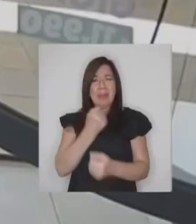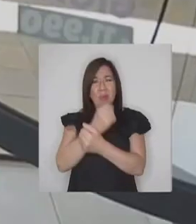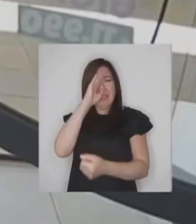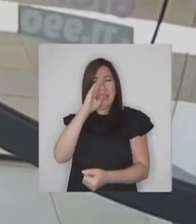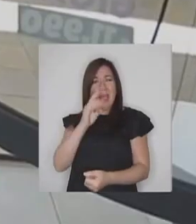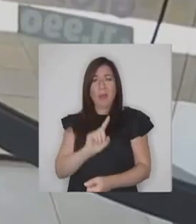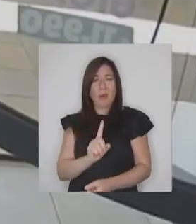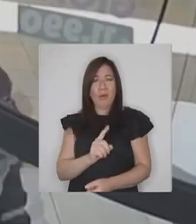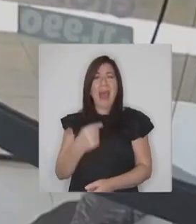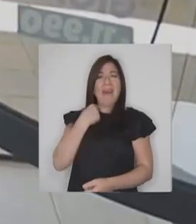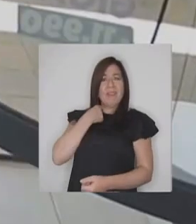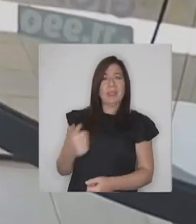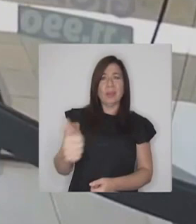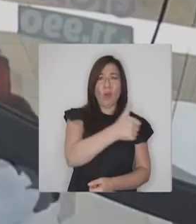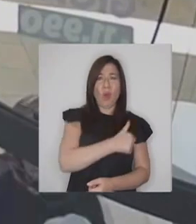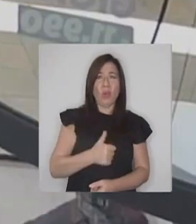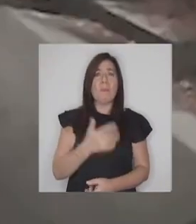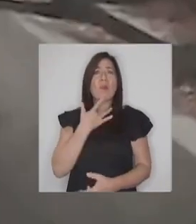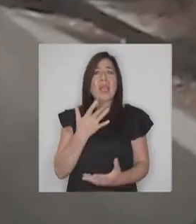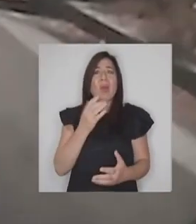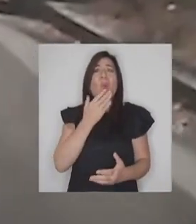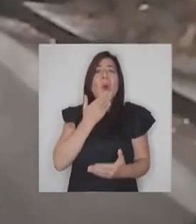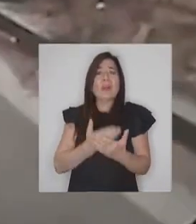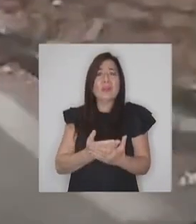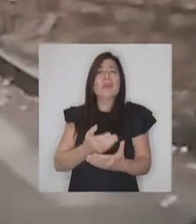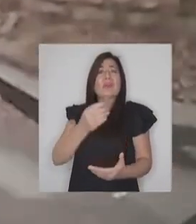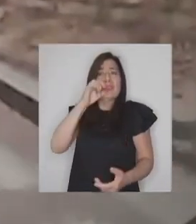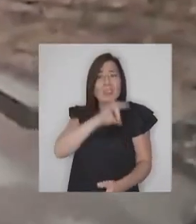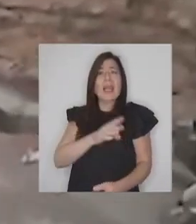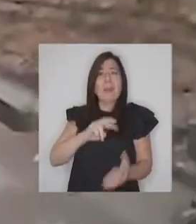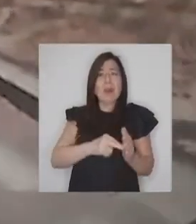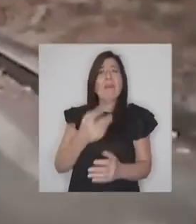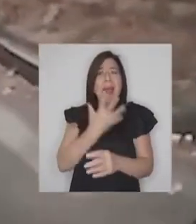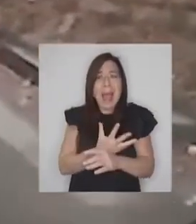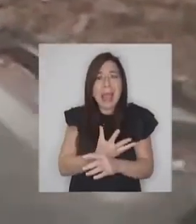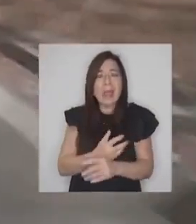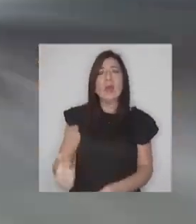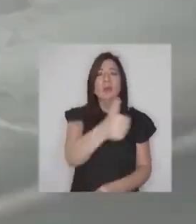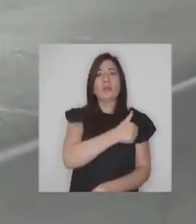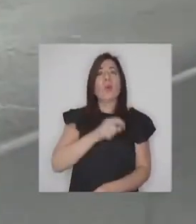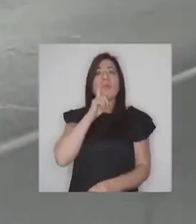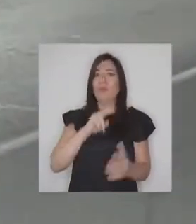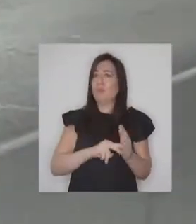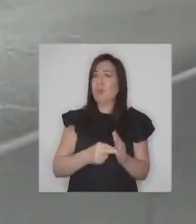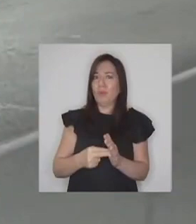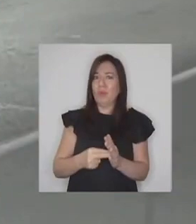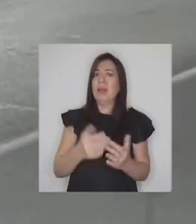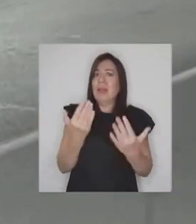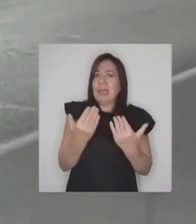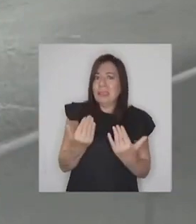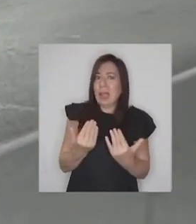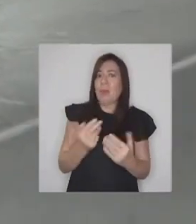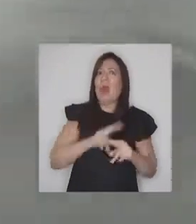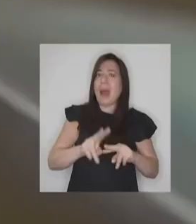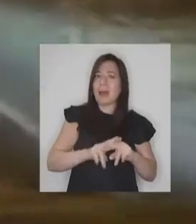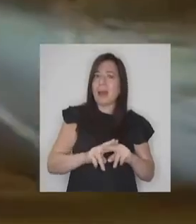Es un problema que nos afecta a todos Porque cuando Chile tiene un problema Todos tenemos un problema Y necesitamos